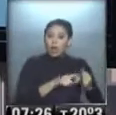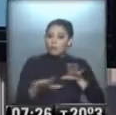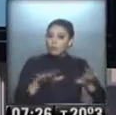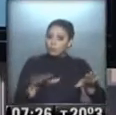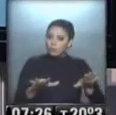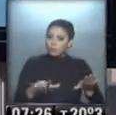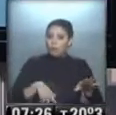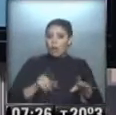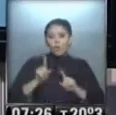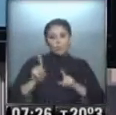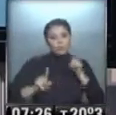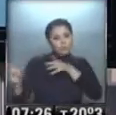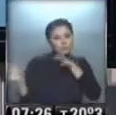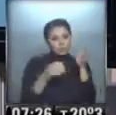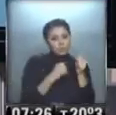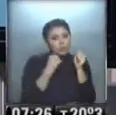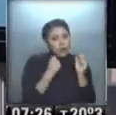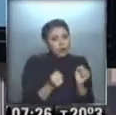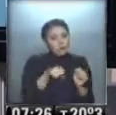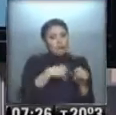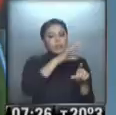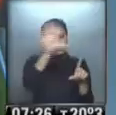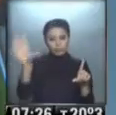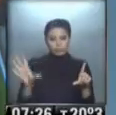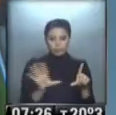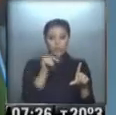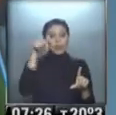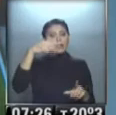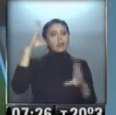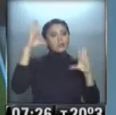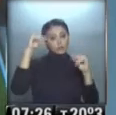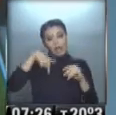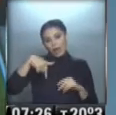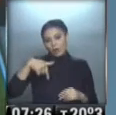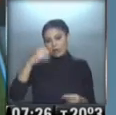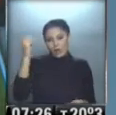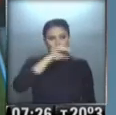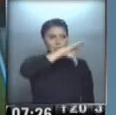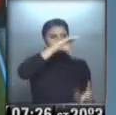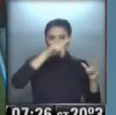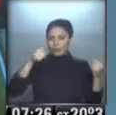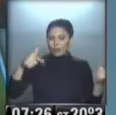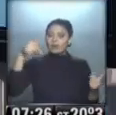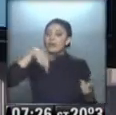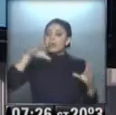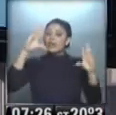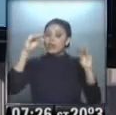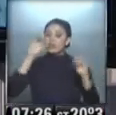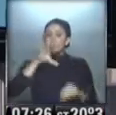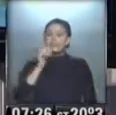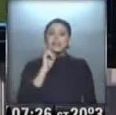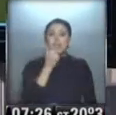algunas ráfagas muy intensas. En Cuyo, hacia la noche, porque ahora tienen el cielo despejado, en San Luis la